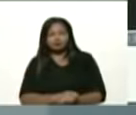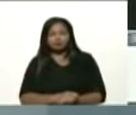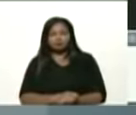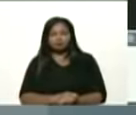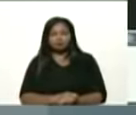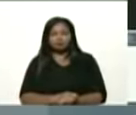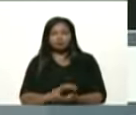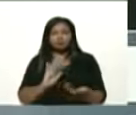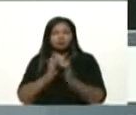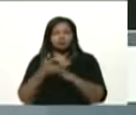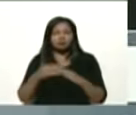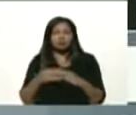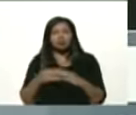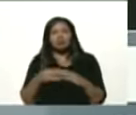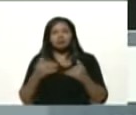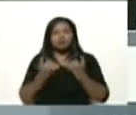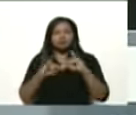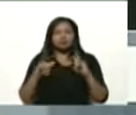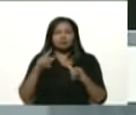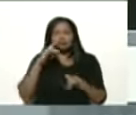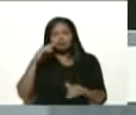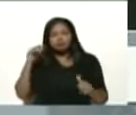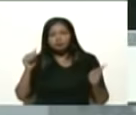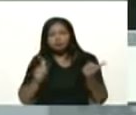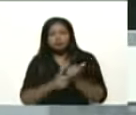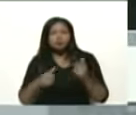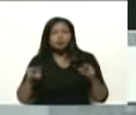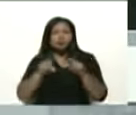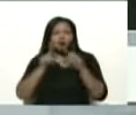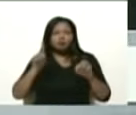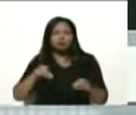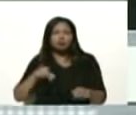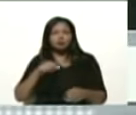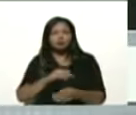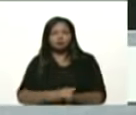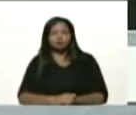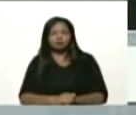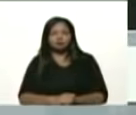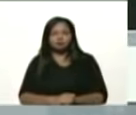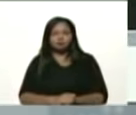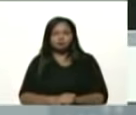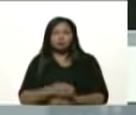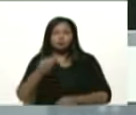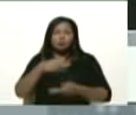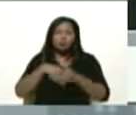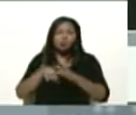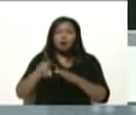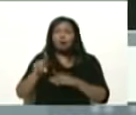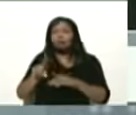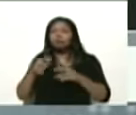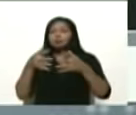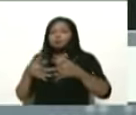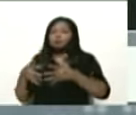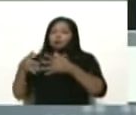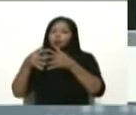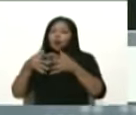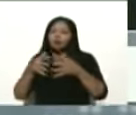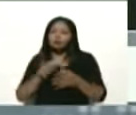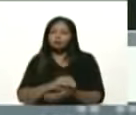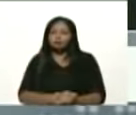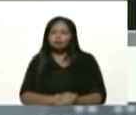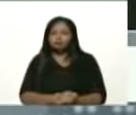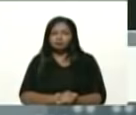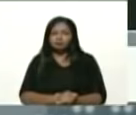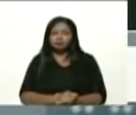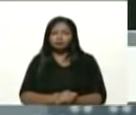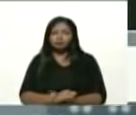amarras de dependencia, subordinación y neocolonialismo con el imperio norteamericano y con